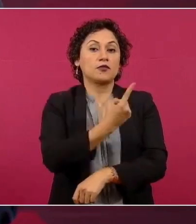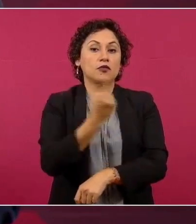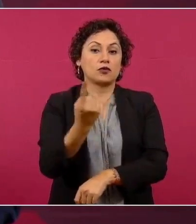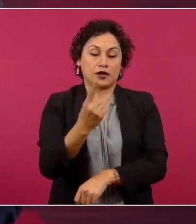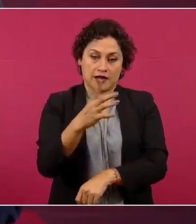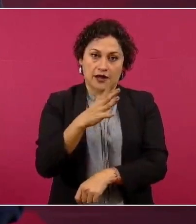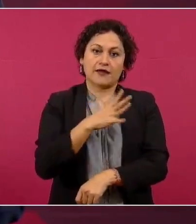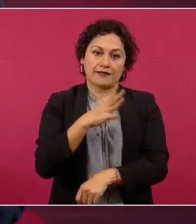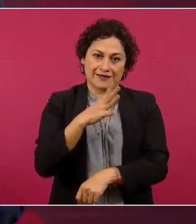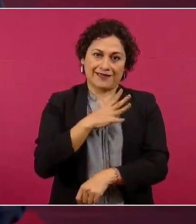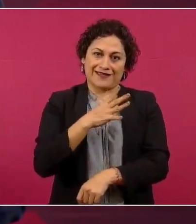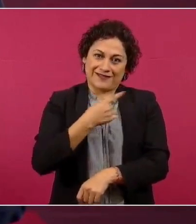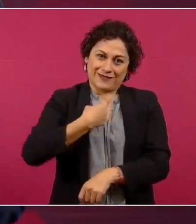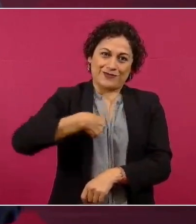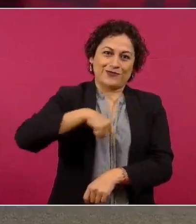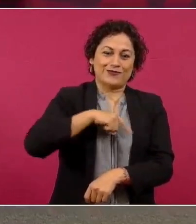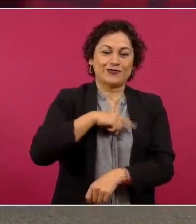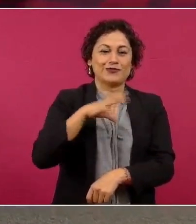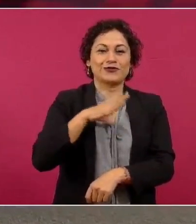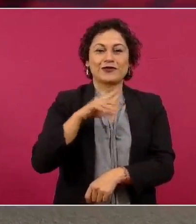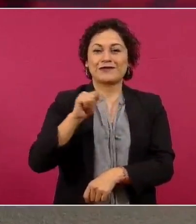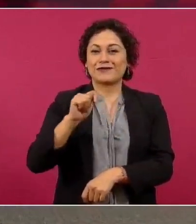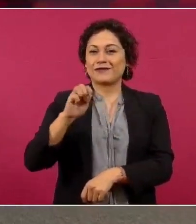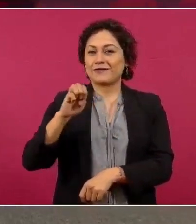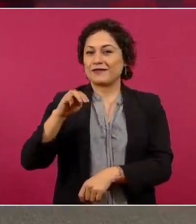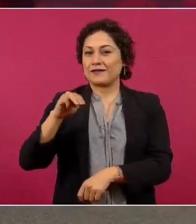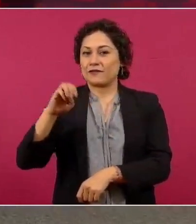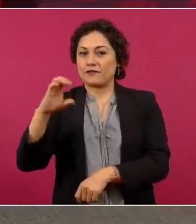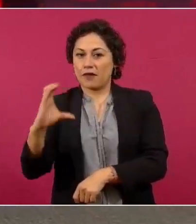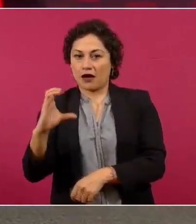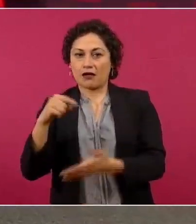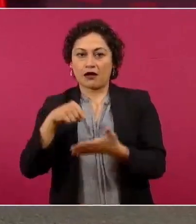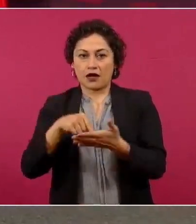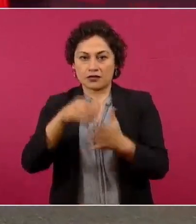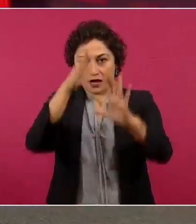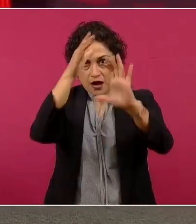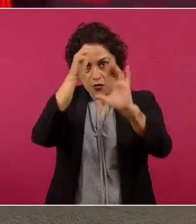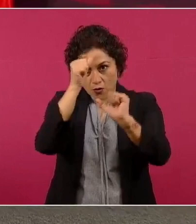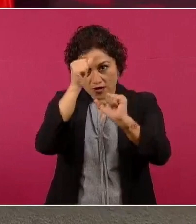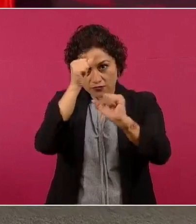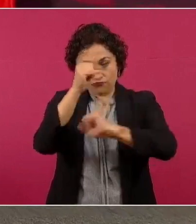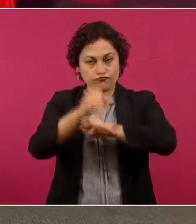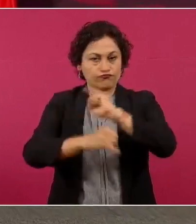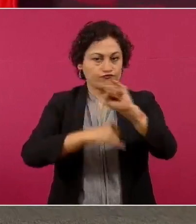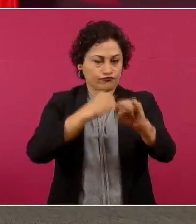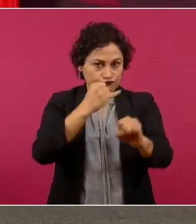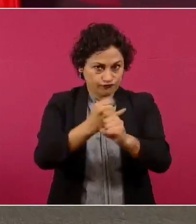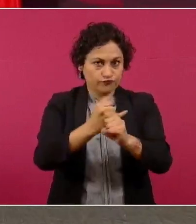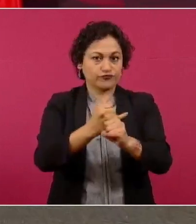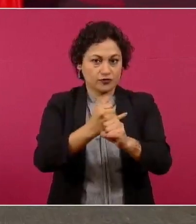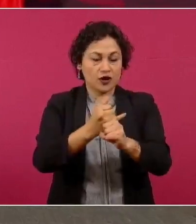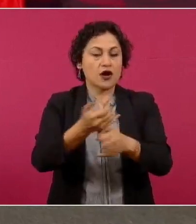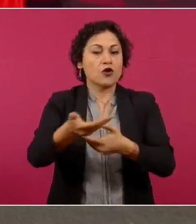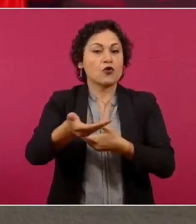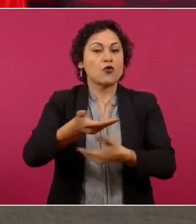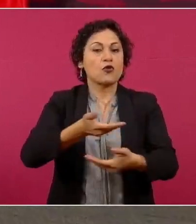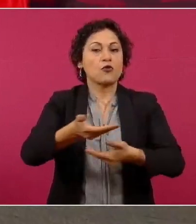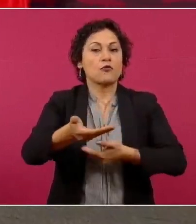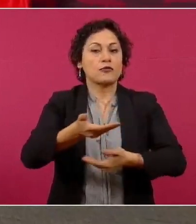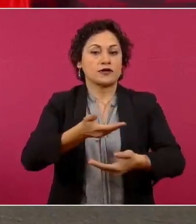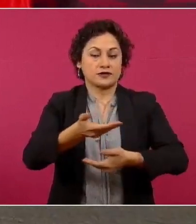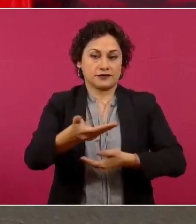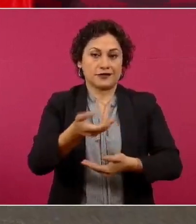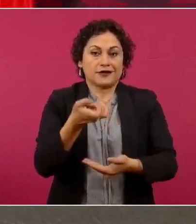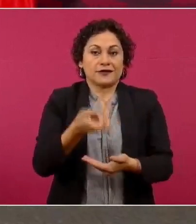existe un buen ambiente para hacer negocios. El presidente Andrés Manuel López Obrador aseguró que empresarios e inversionistas con los que se reunió ayer le